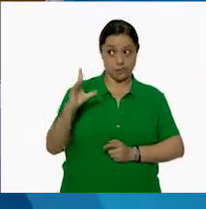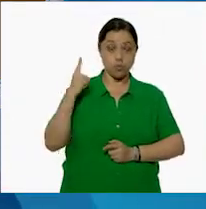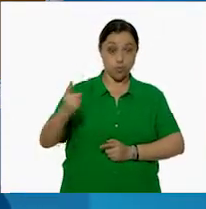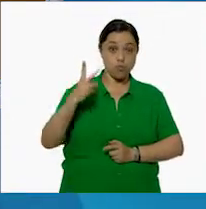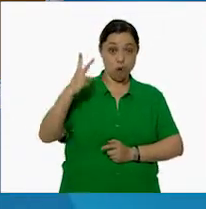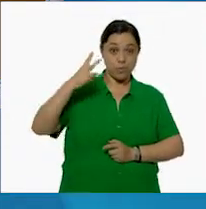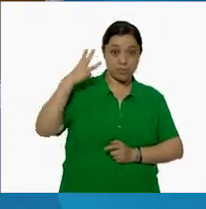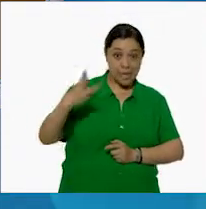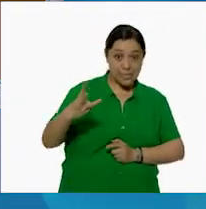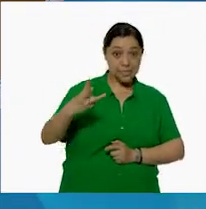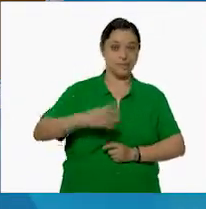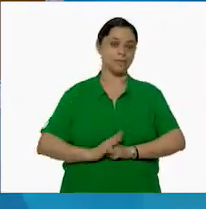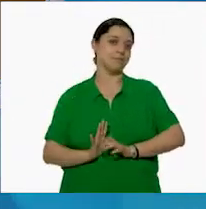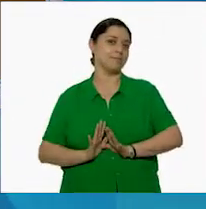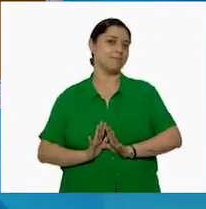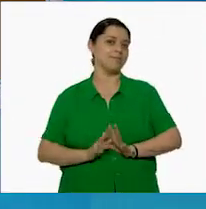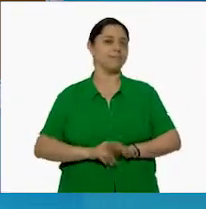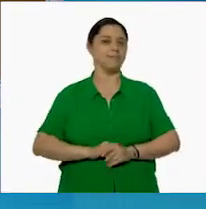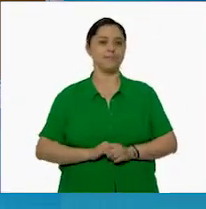dos, tres. Vamos a ver.